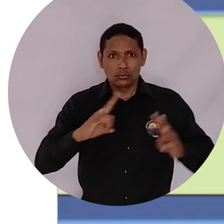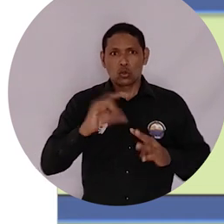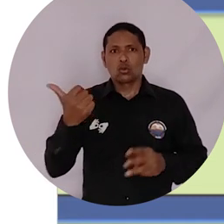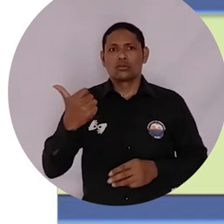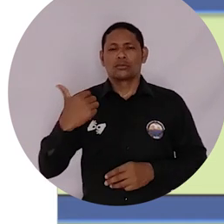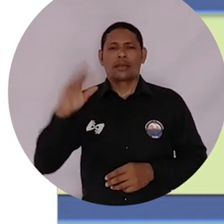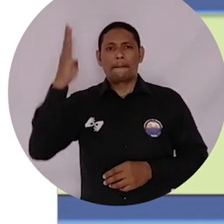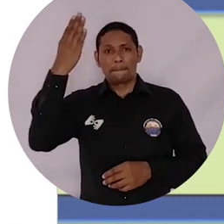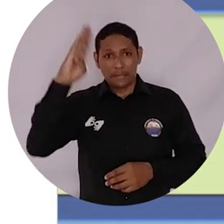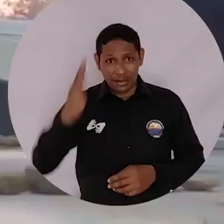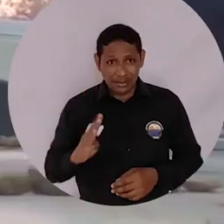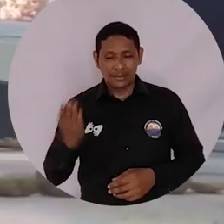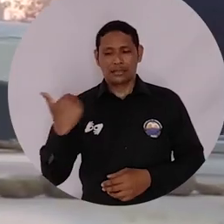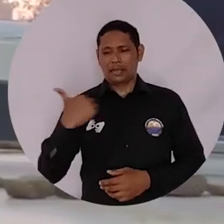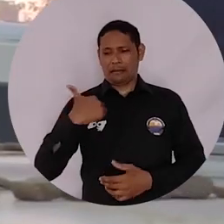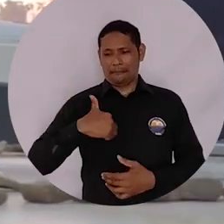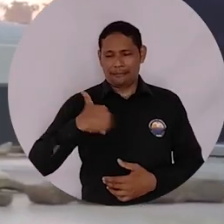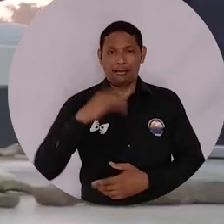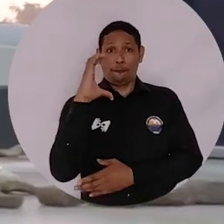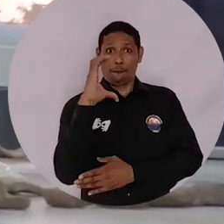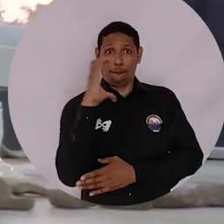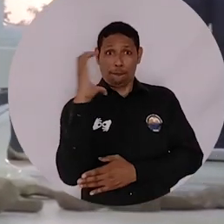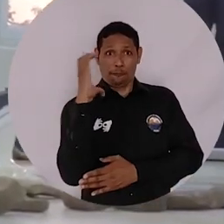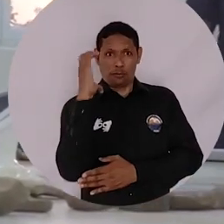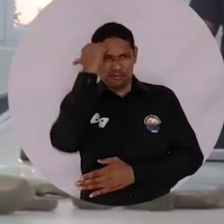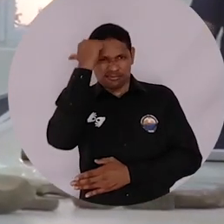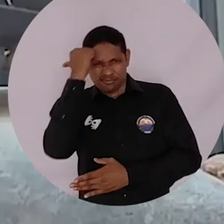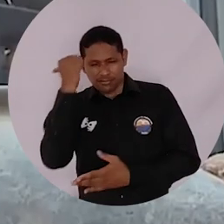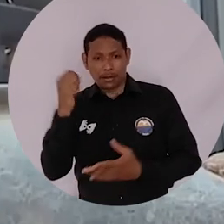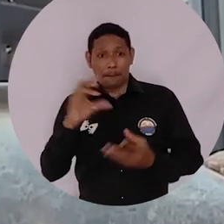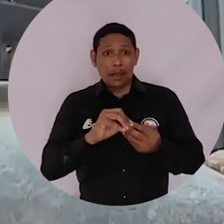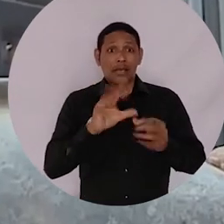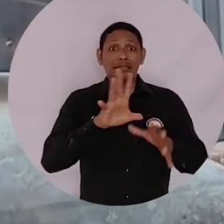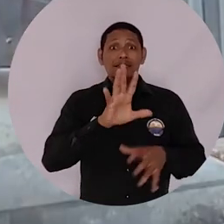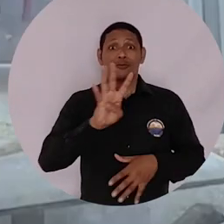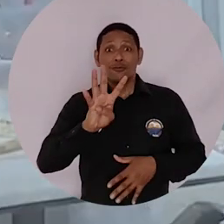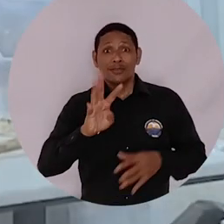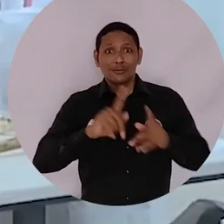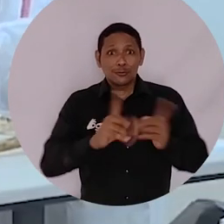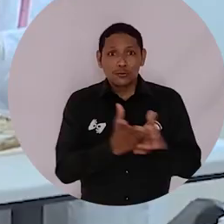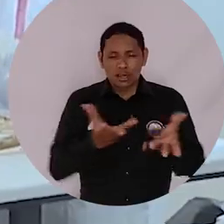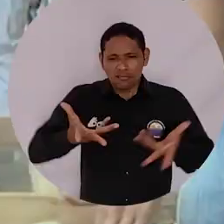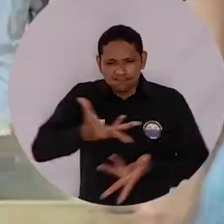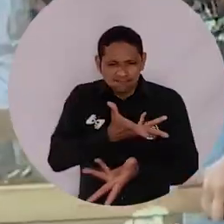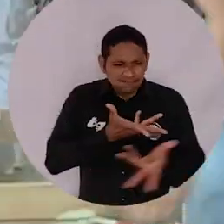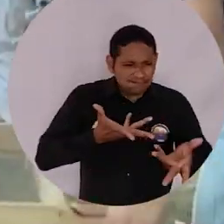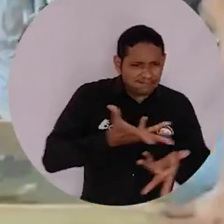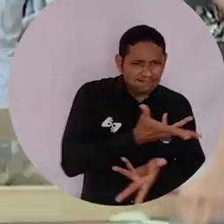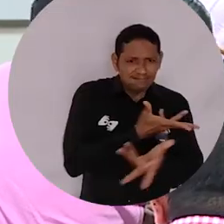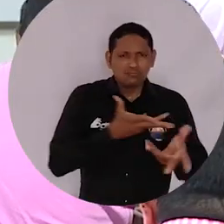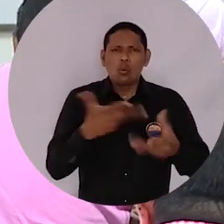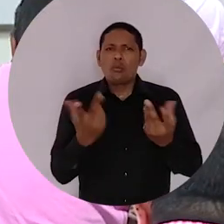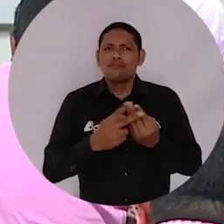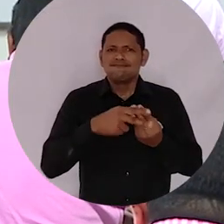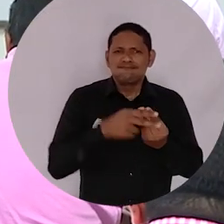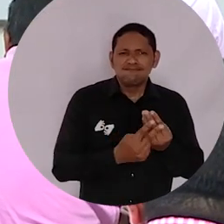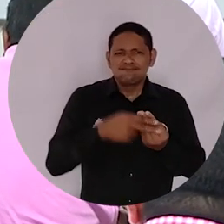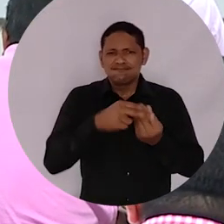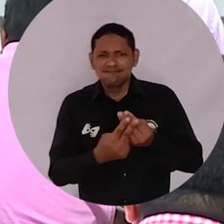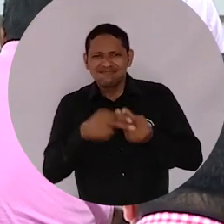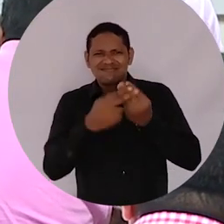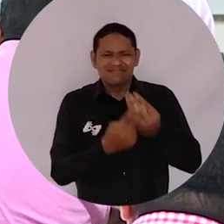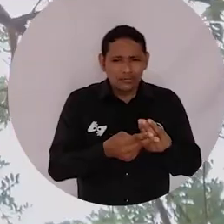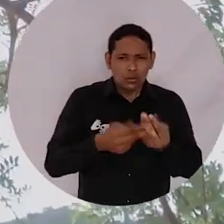y Colombia compartieron conocimientos con 54 estudiantes sobre herramientas para la investigación y resolución de conflictos